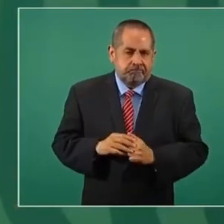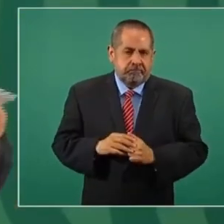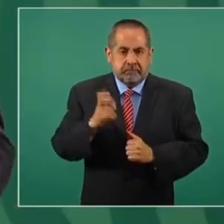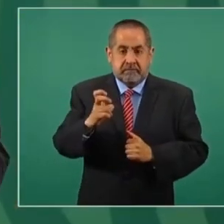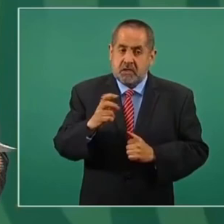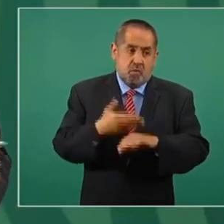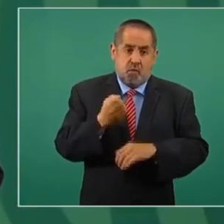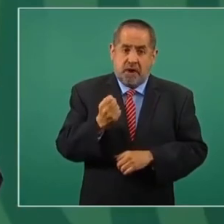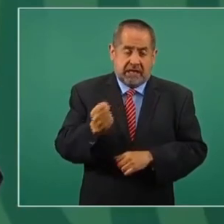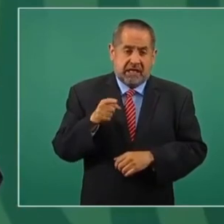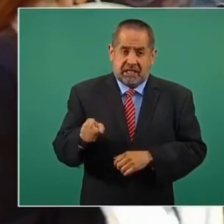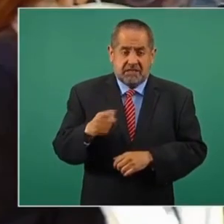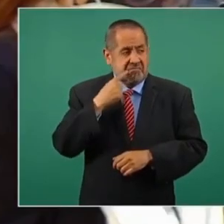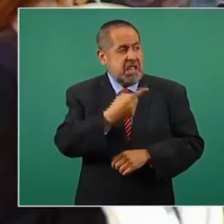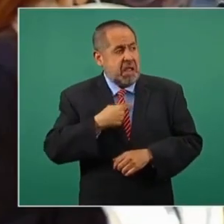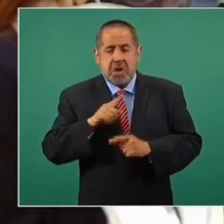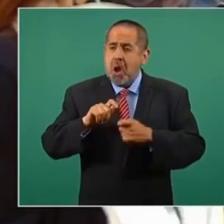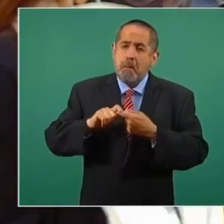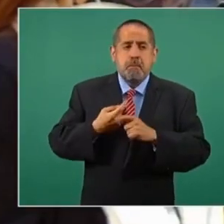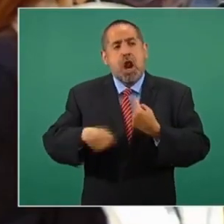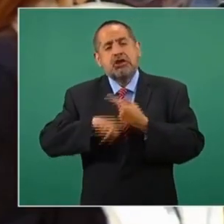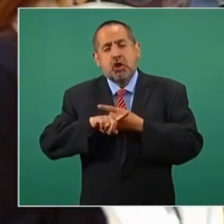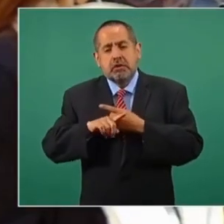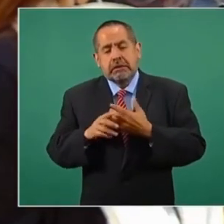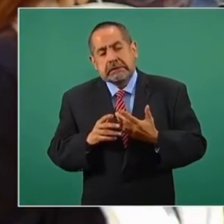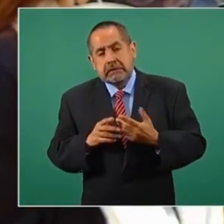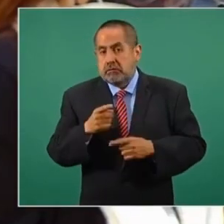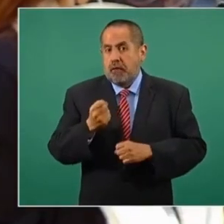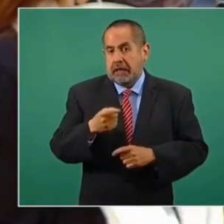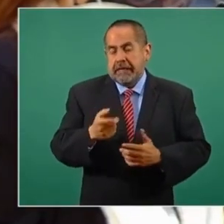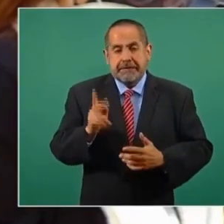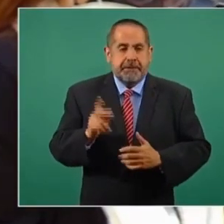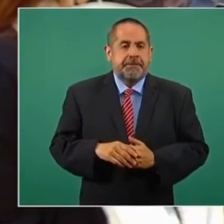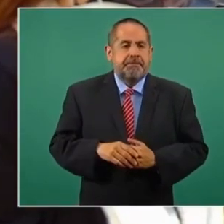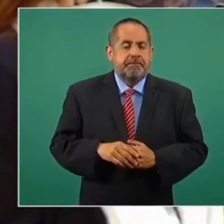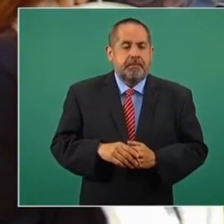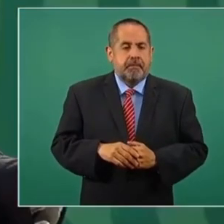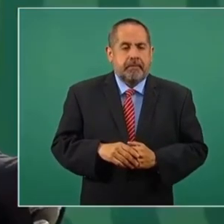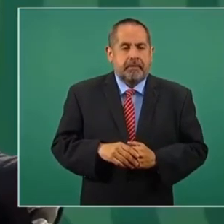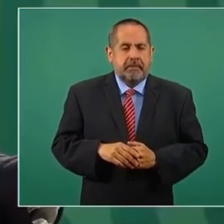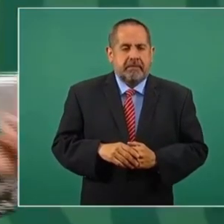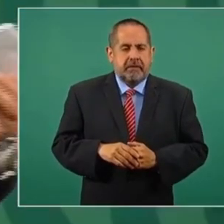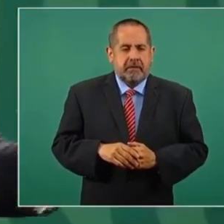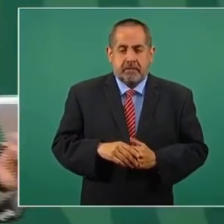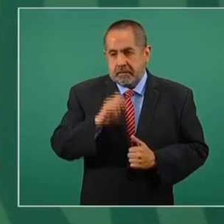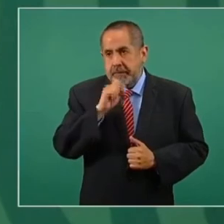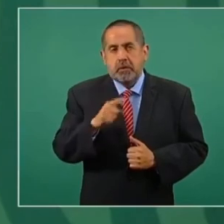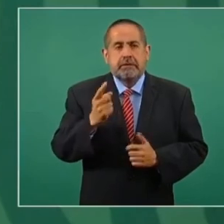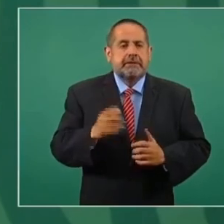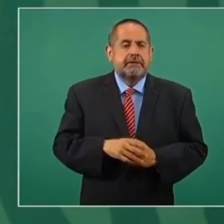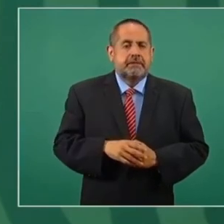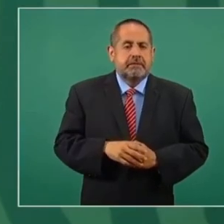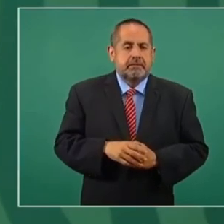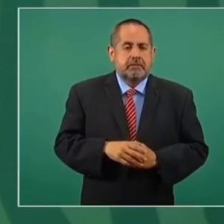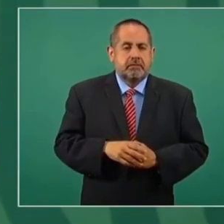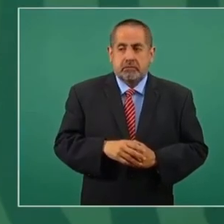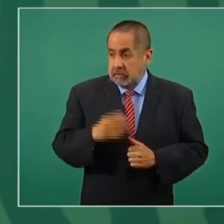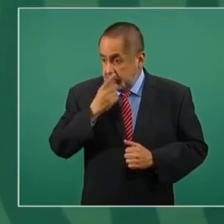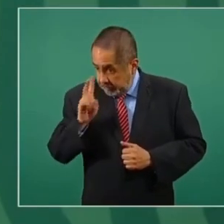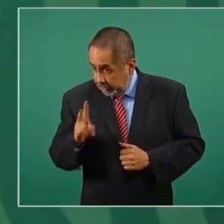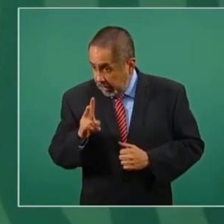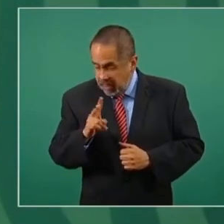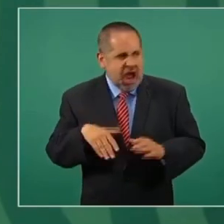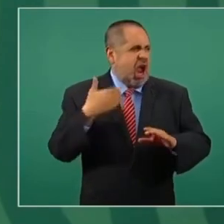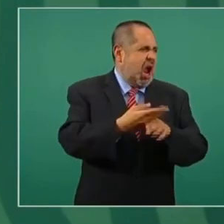este tipo de acusaciones son muy fuertes, pero tampoco se puede hacer linchamientos